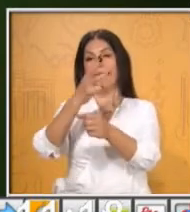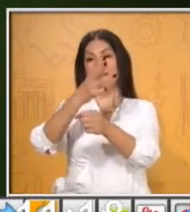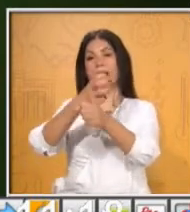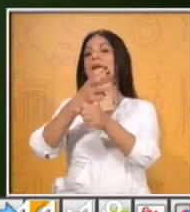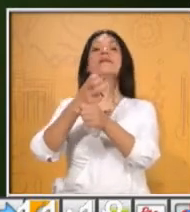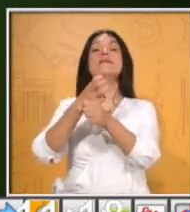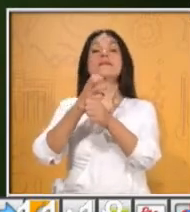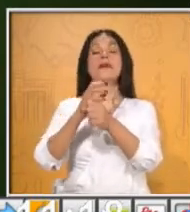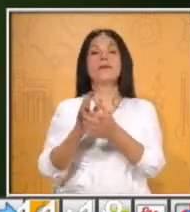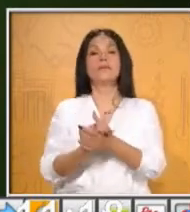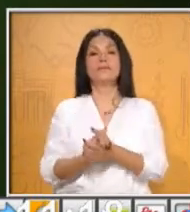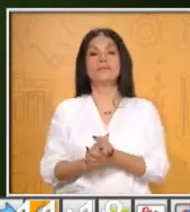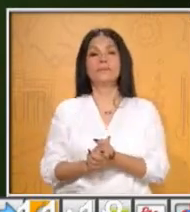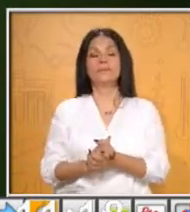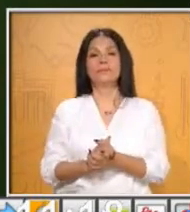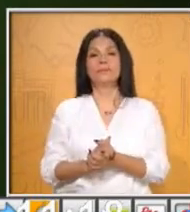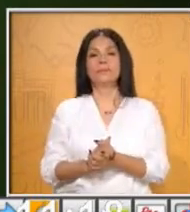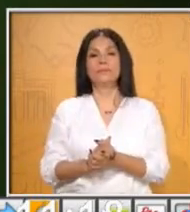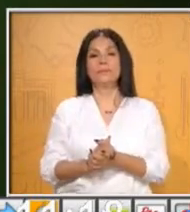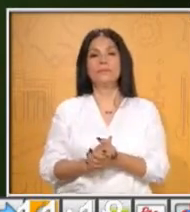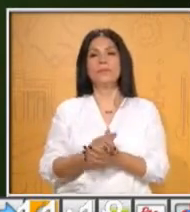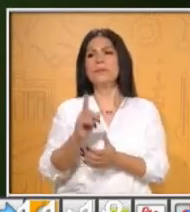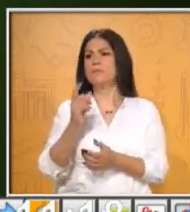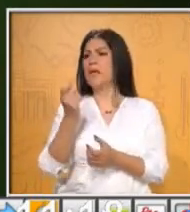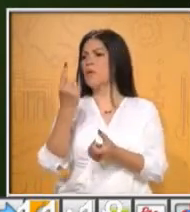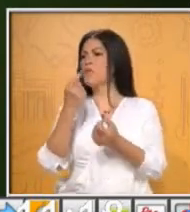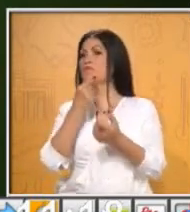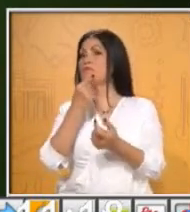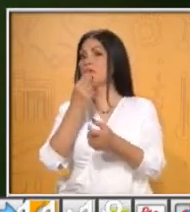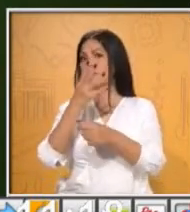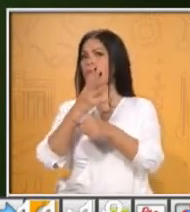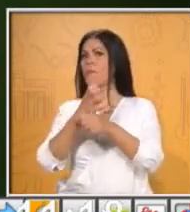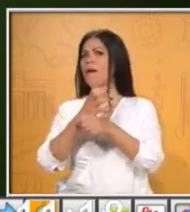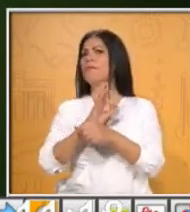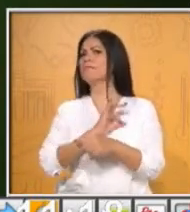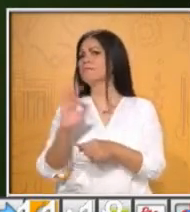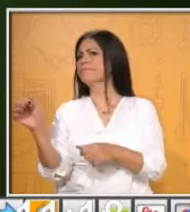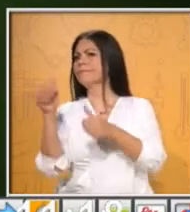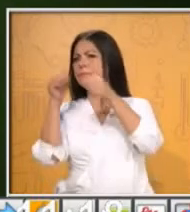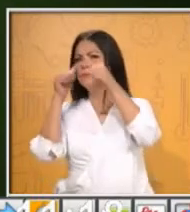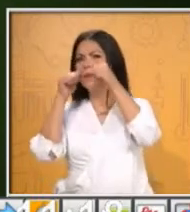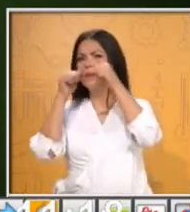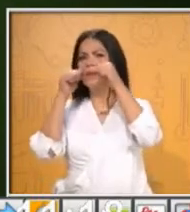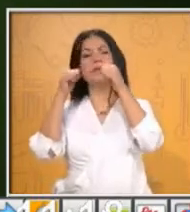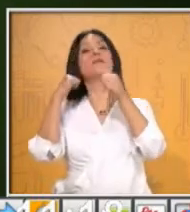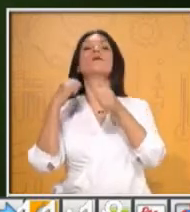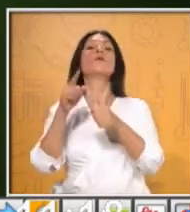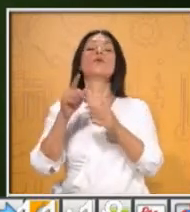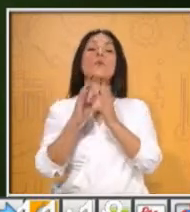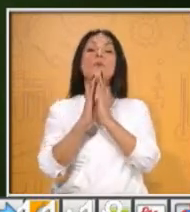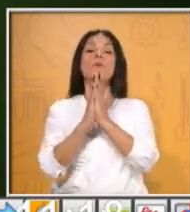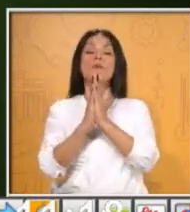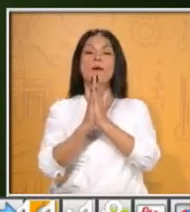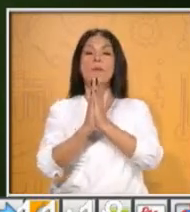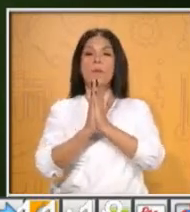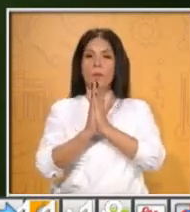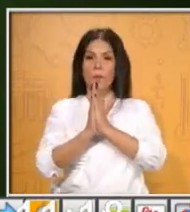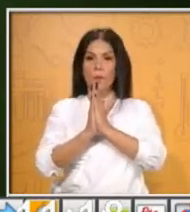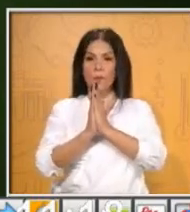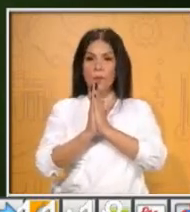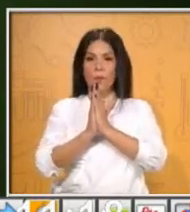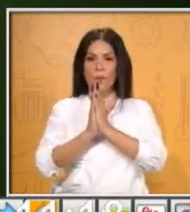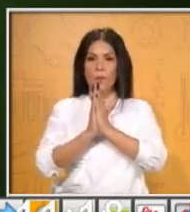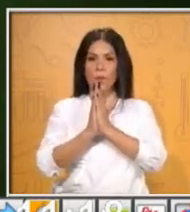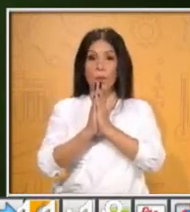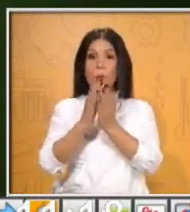amiguitos de cuarto, pueden ir siguiendo la actividad y tomando nota en su libreta. Te voy a pedir que tengas a la mano alguna libreta, si